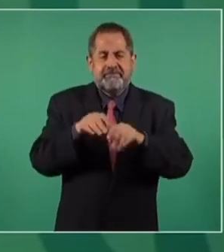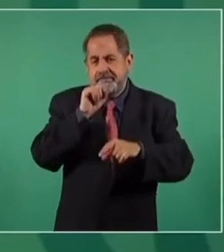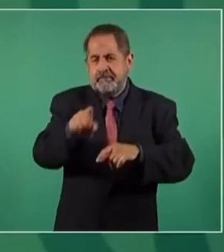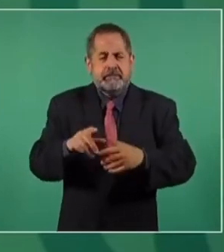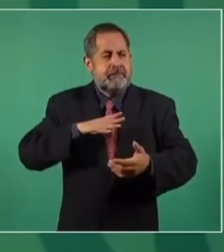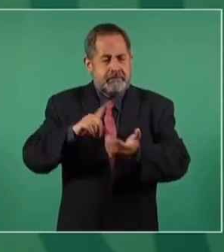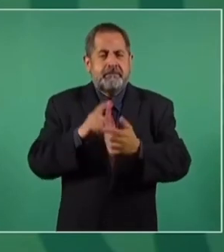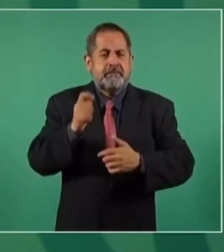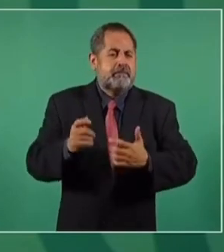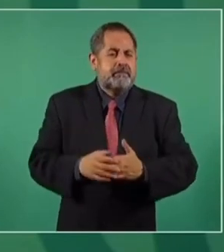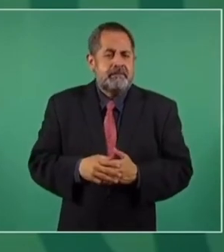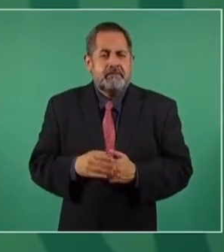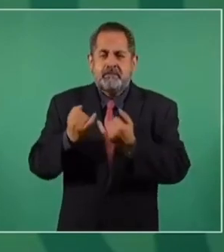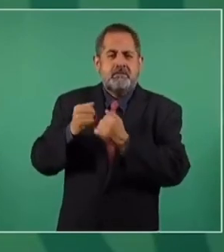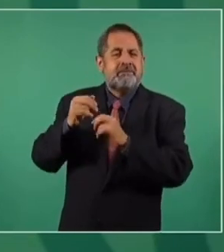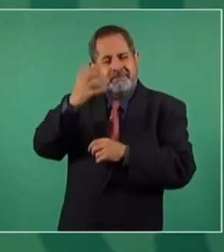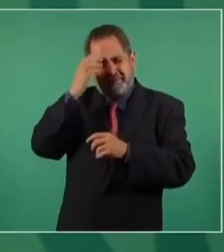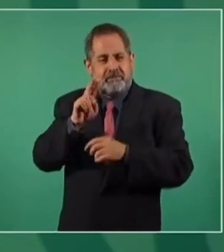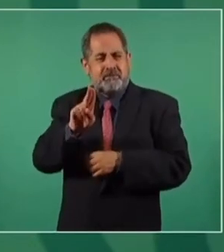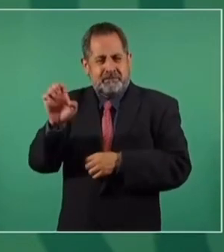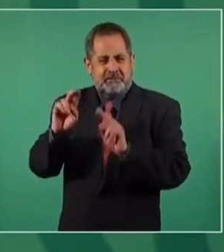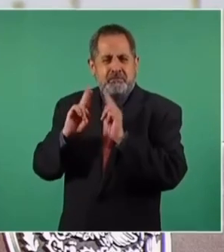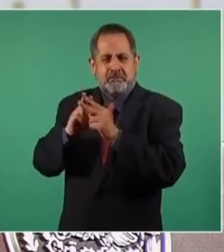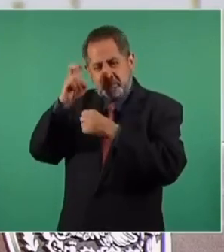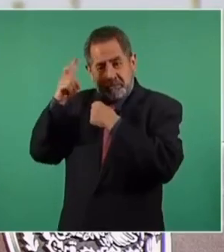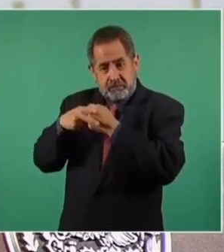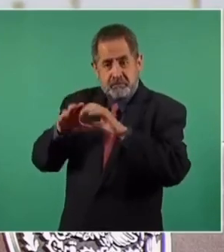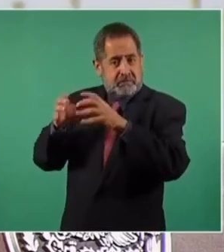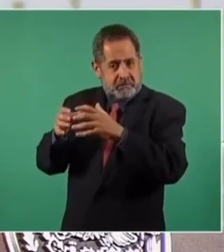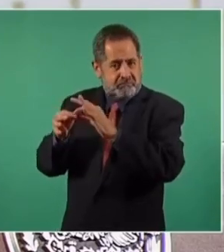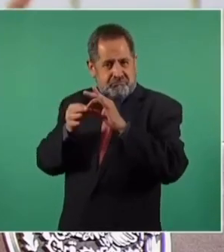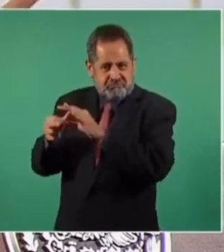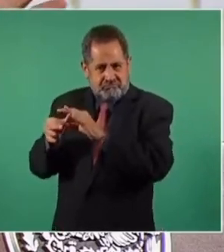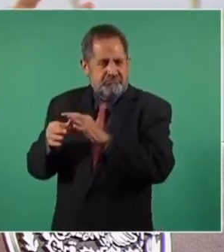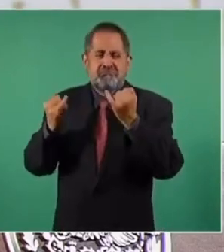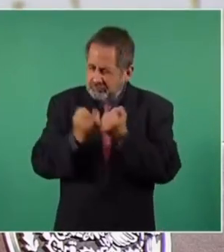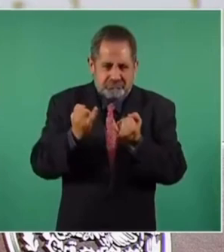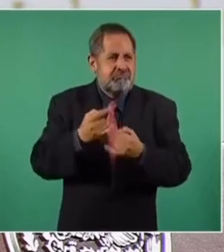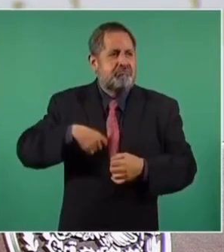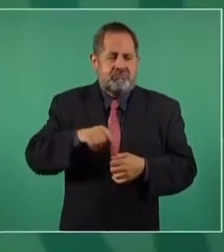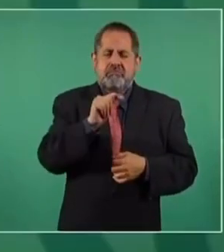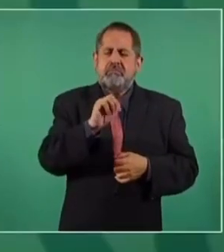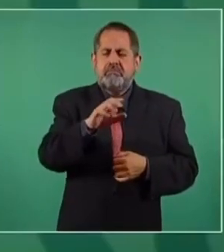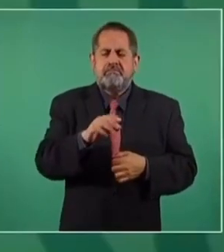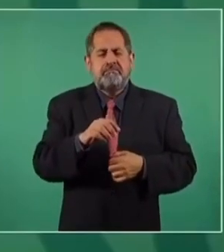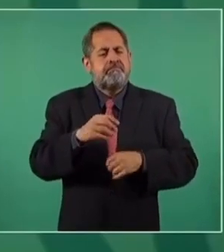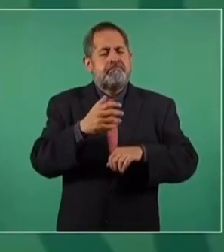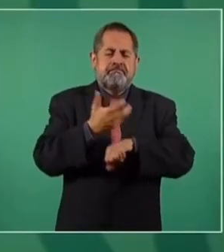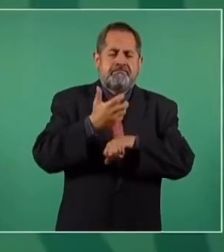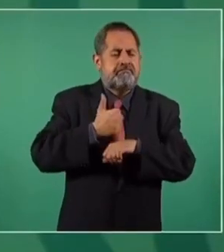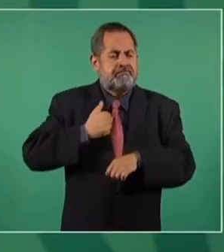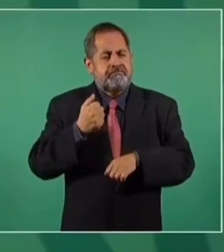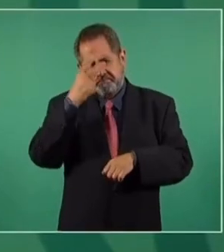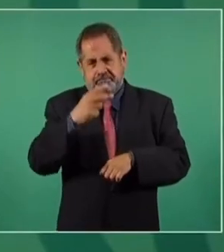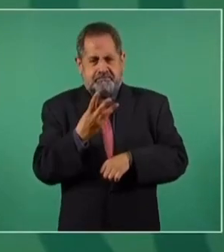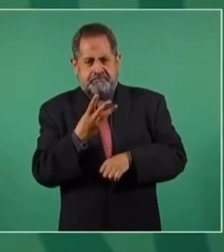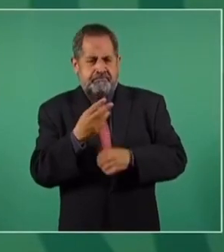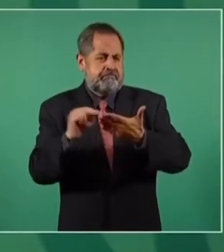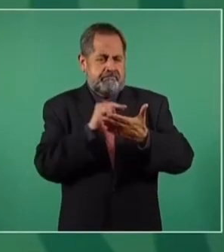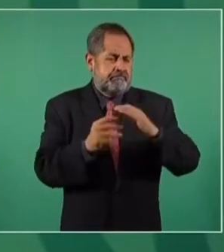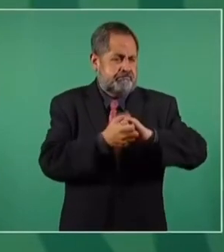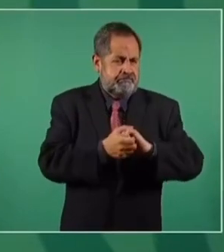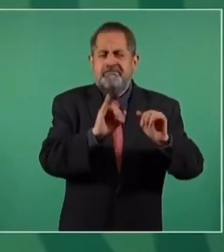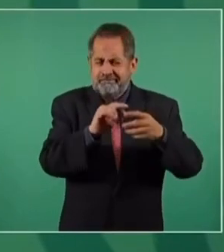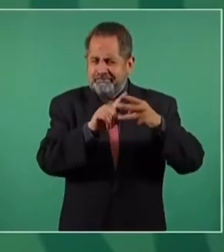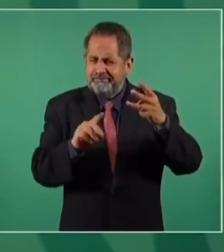así como el chiste. La Unión Europea, ir más allá del tratado que tenemos firmado